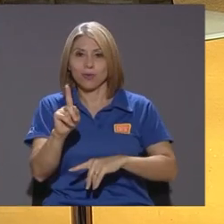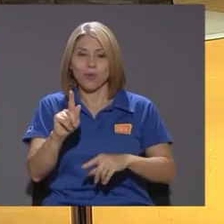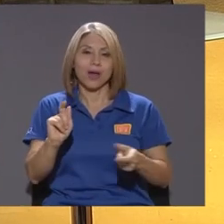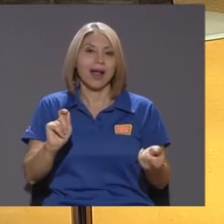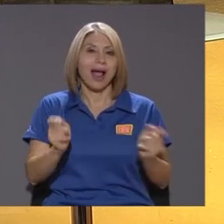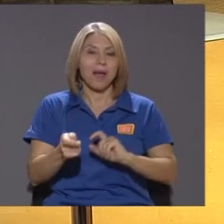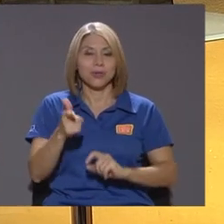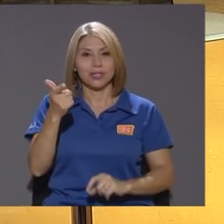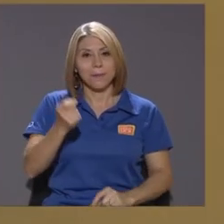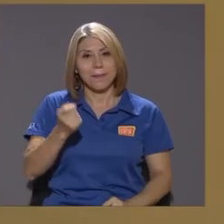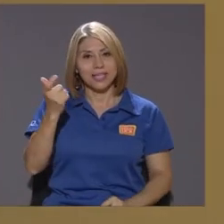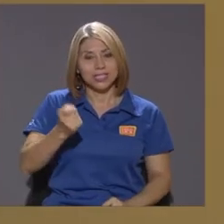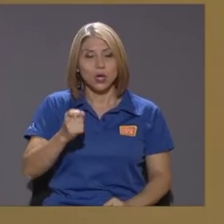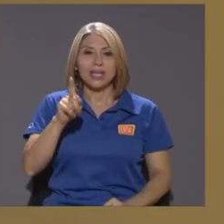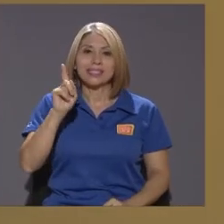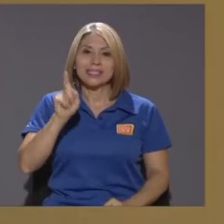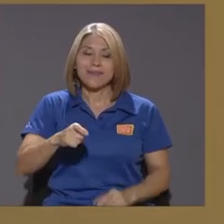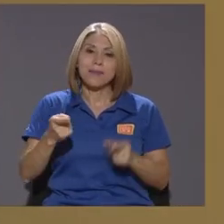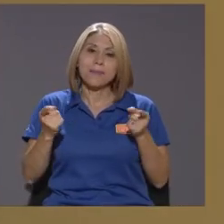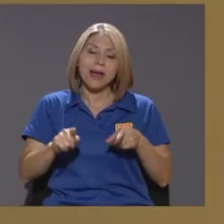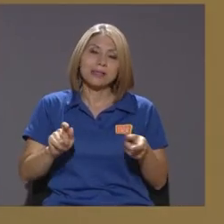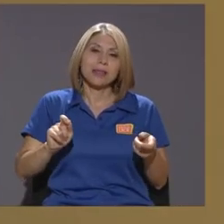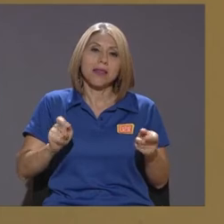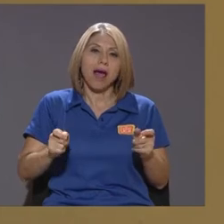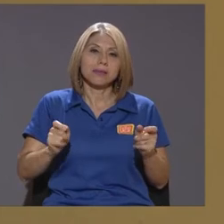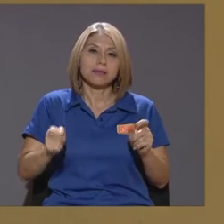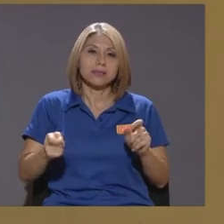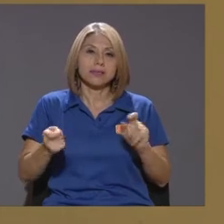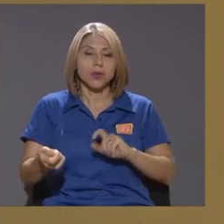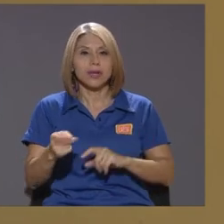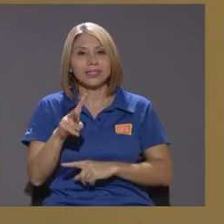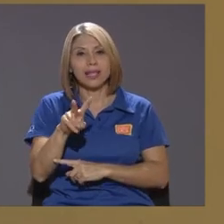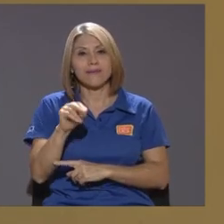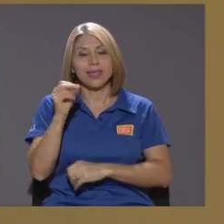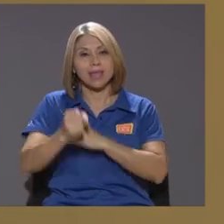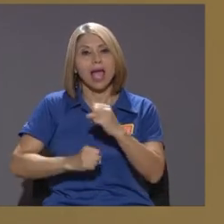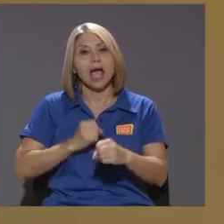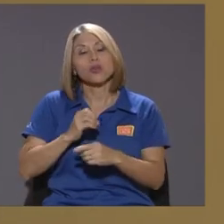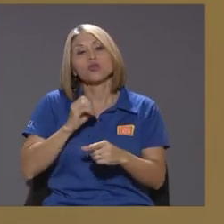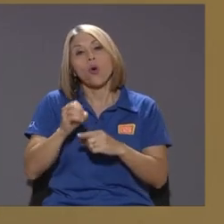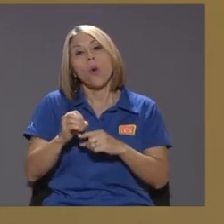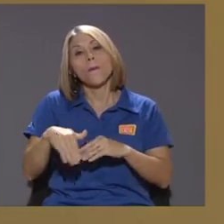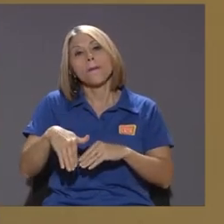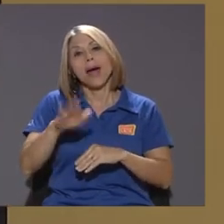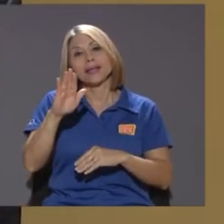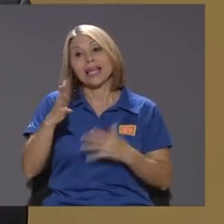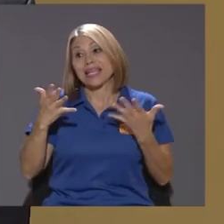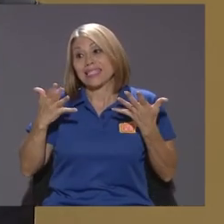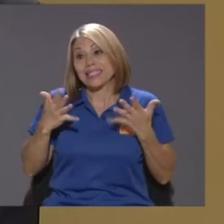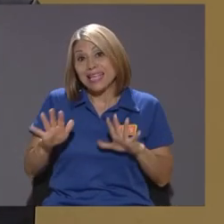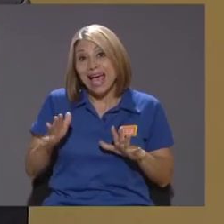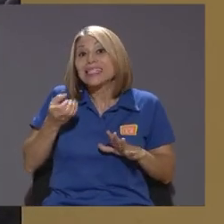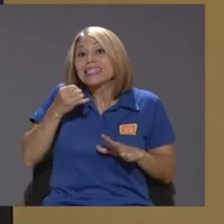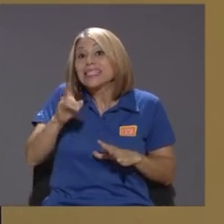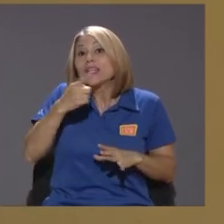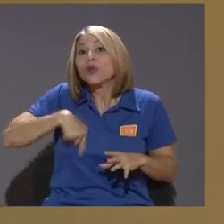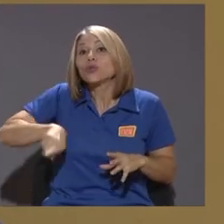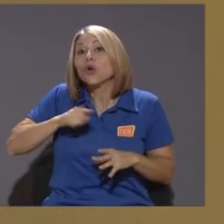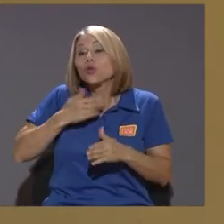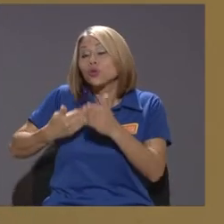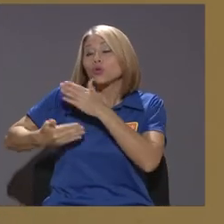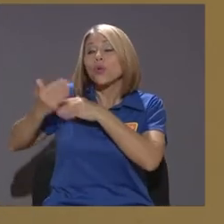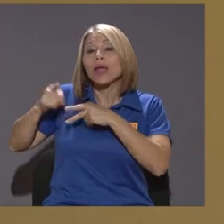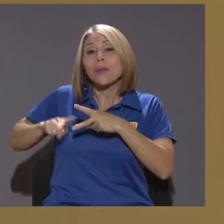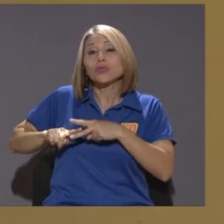idealmente tienen que dar darse en transiciones de 20 años o más ya llevaríamos 10 años si habíamos empezado cuando se